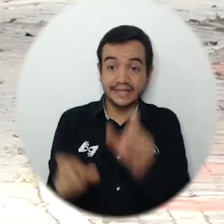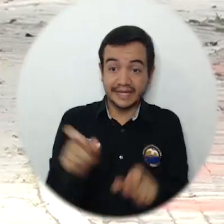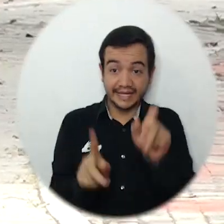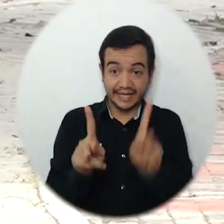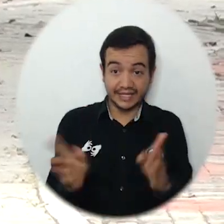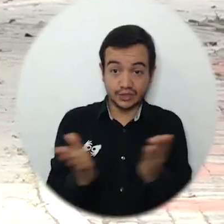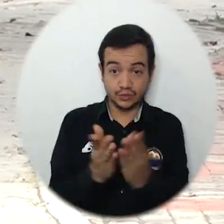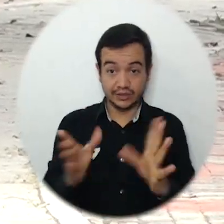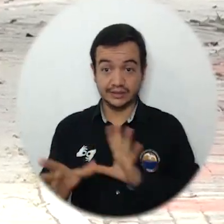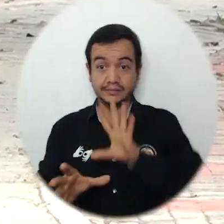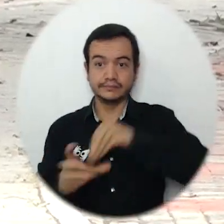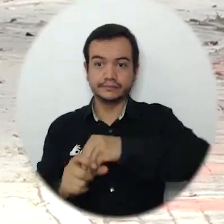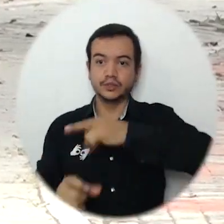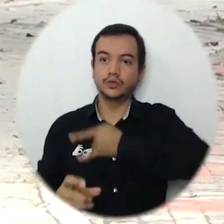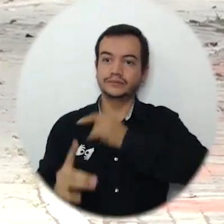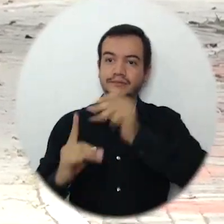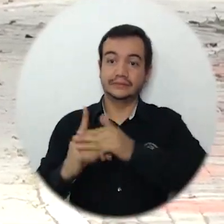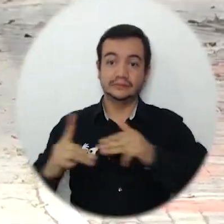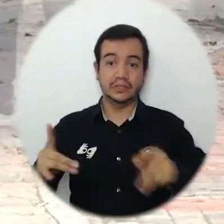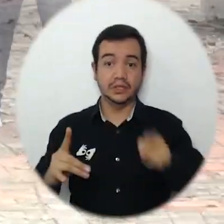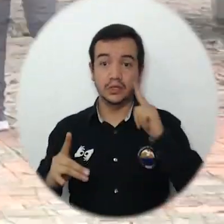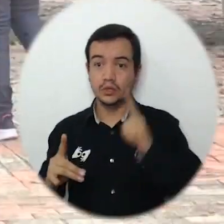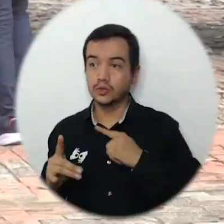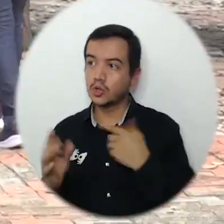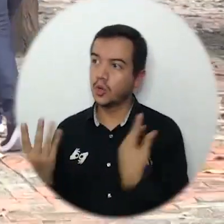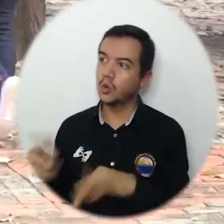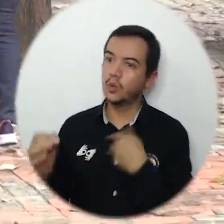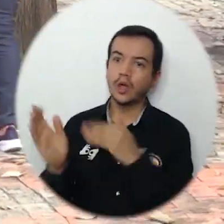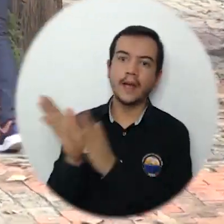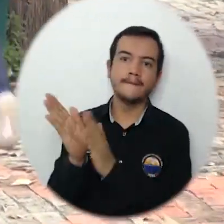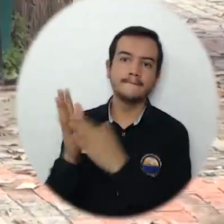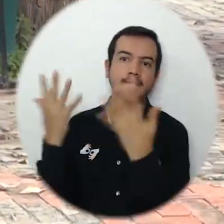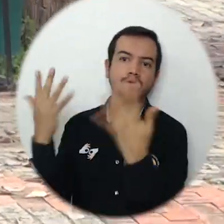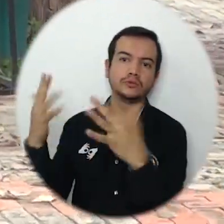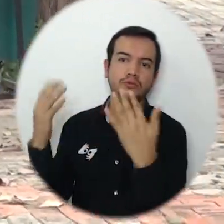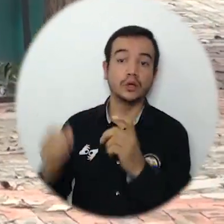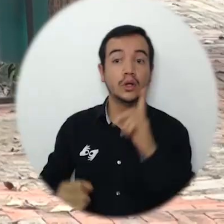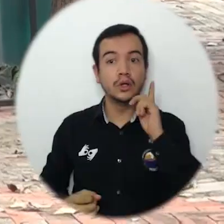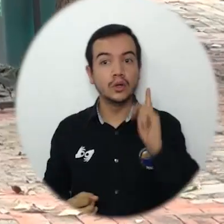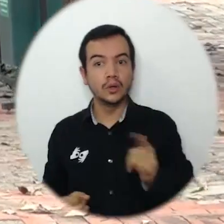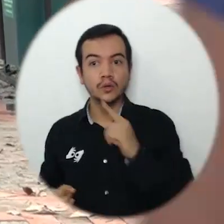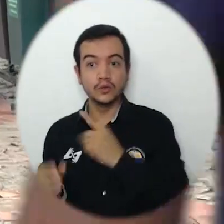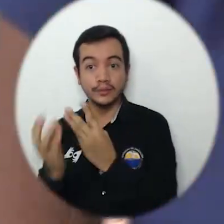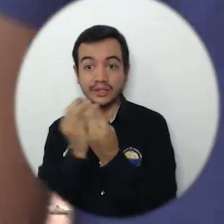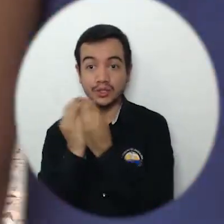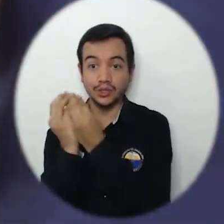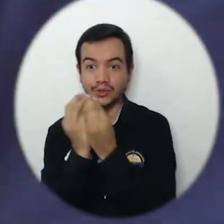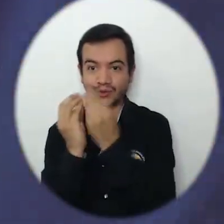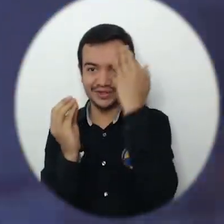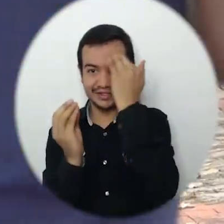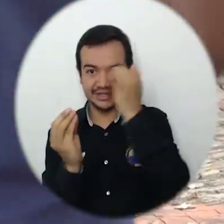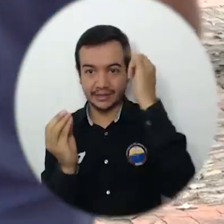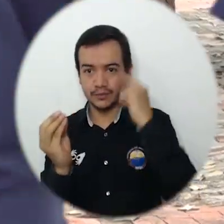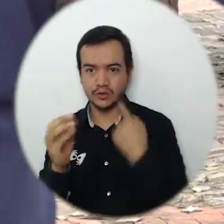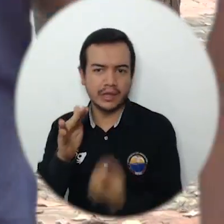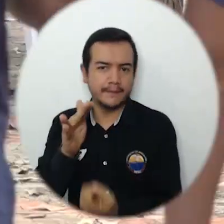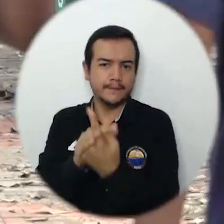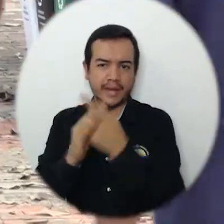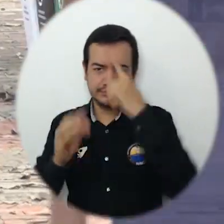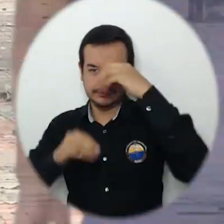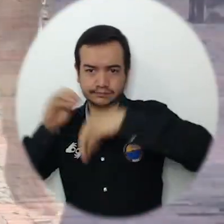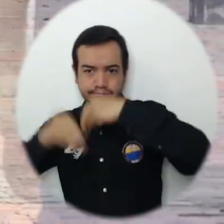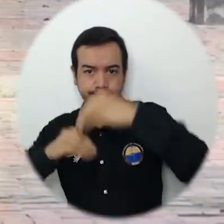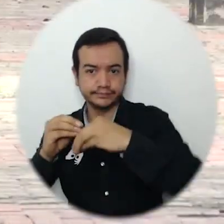Miembros de la comunidad estudiantil de la Universidad del Magdalena manifestaron su beneplácito luego de que el Consejo Académico expidió el Acuerdo Nº